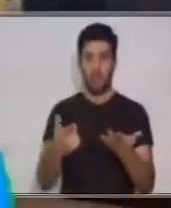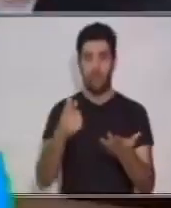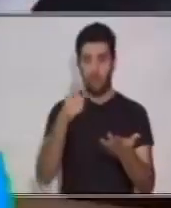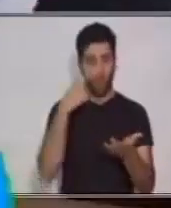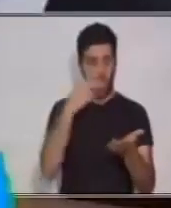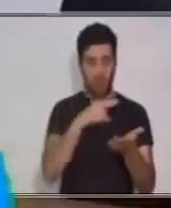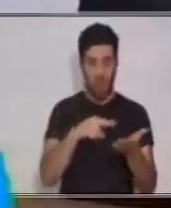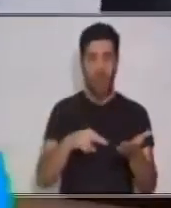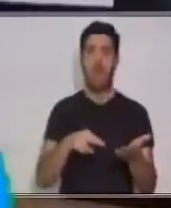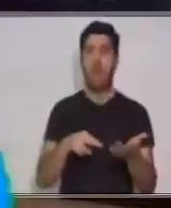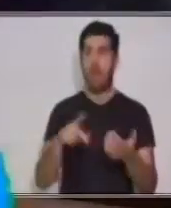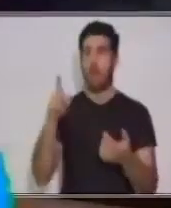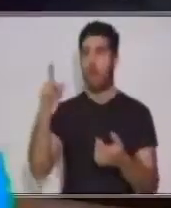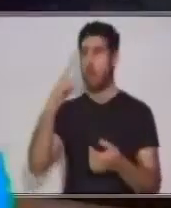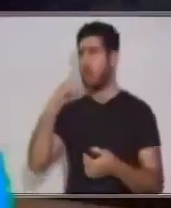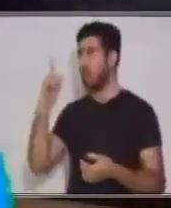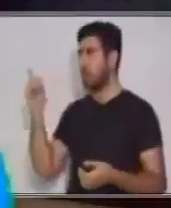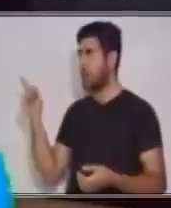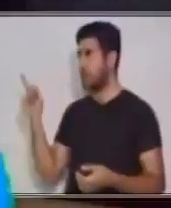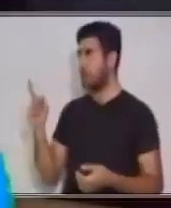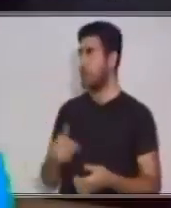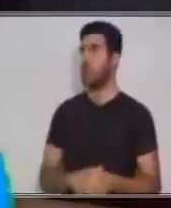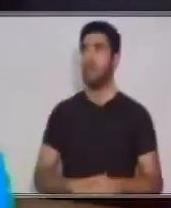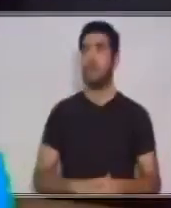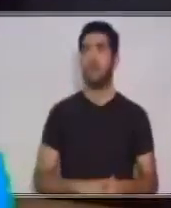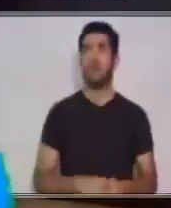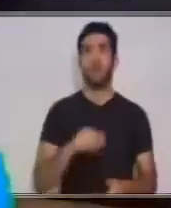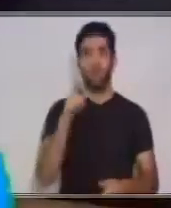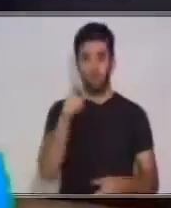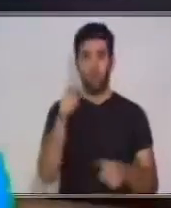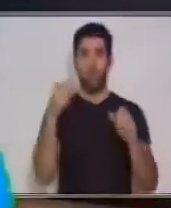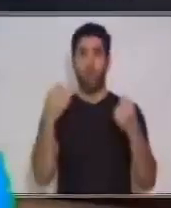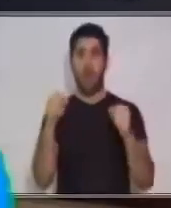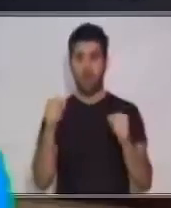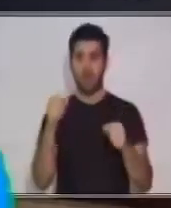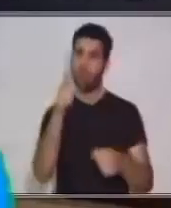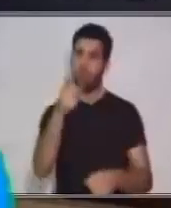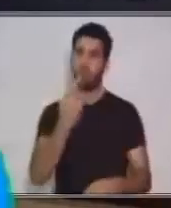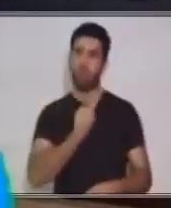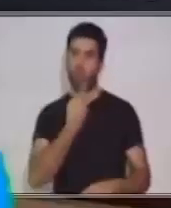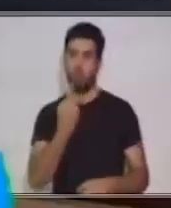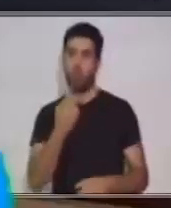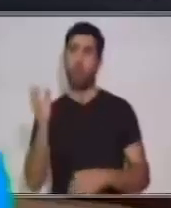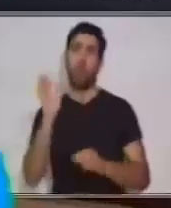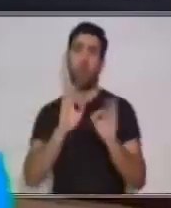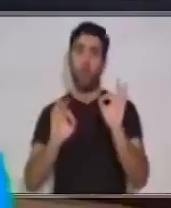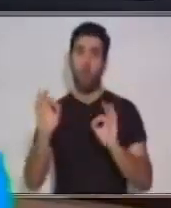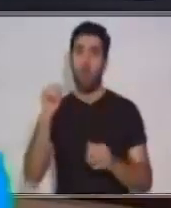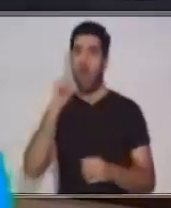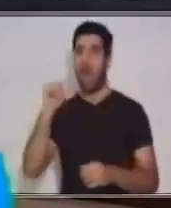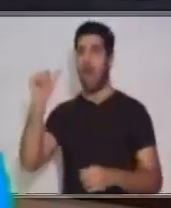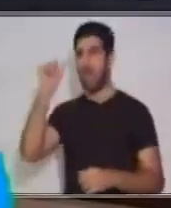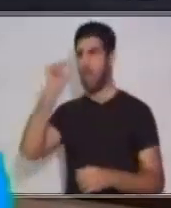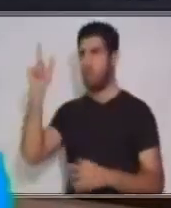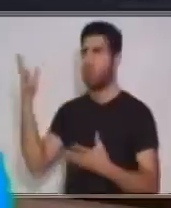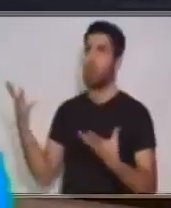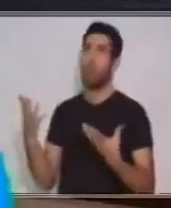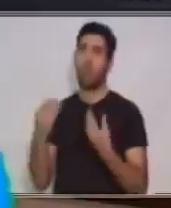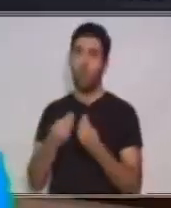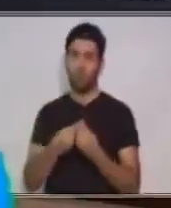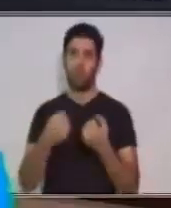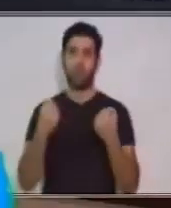la puedes hacer solo o con la supervisión de algún adulto. Es una autoevaluación. ¿En qué consiste la autoevaluación?